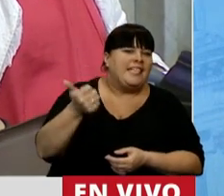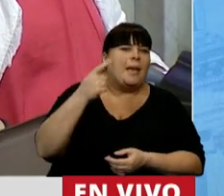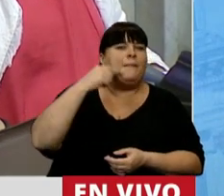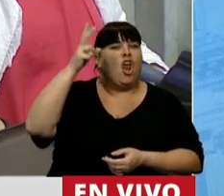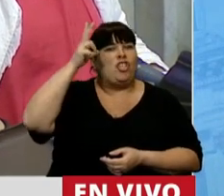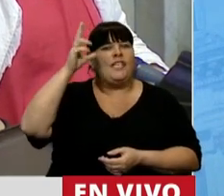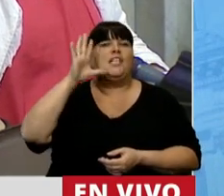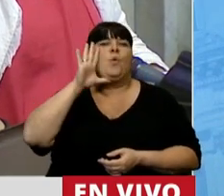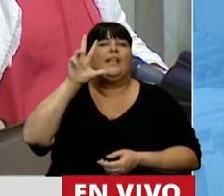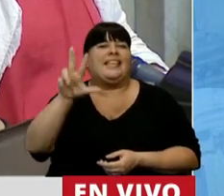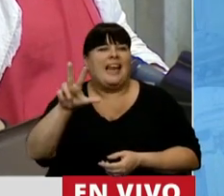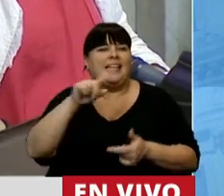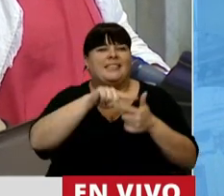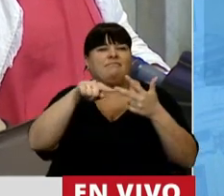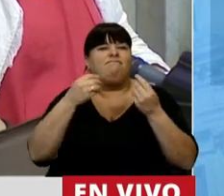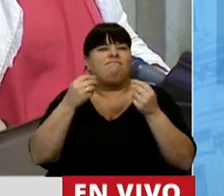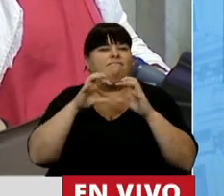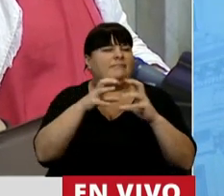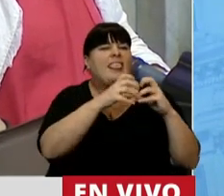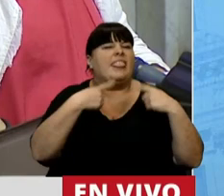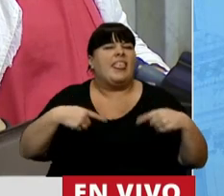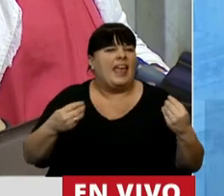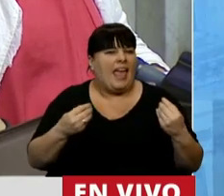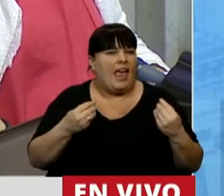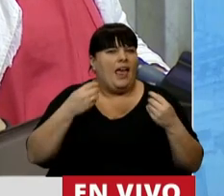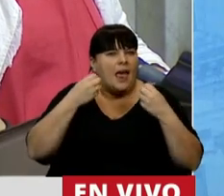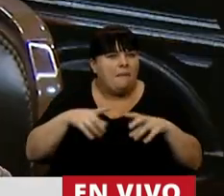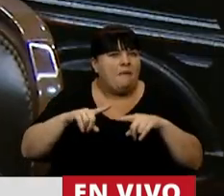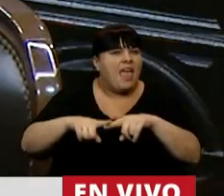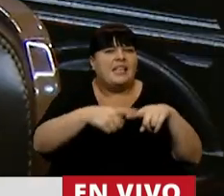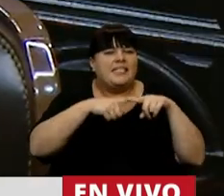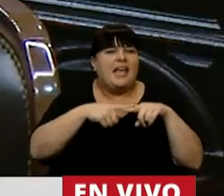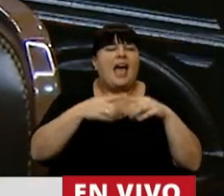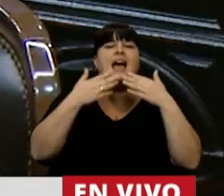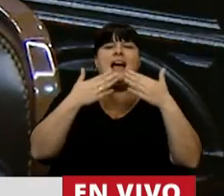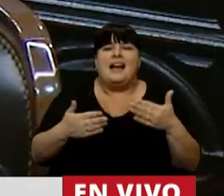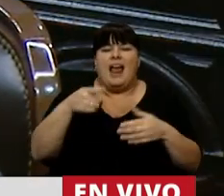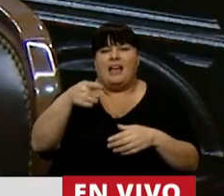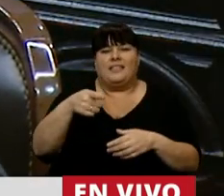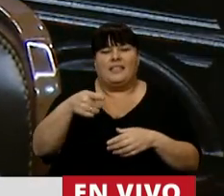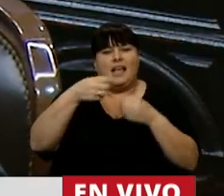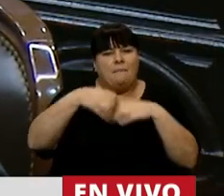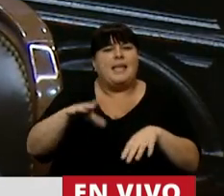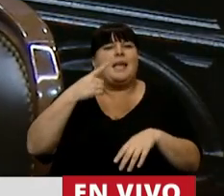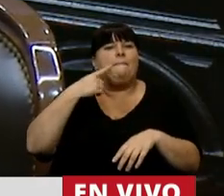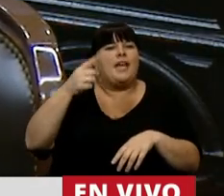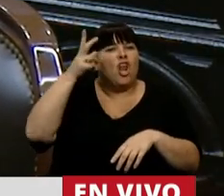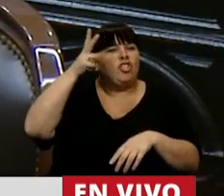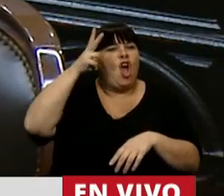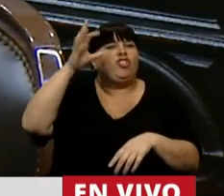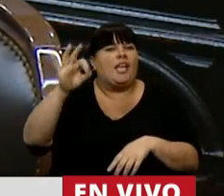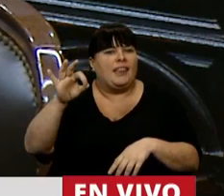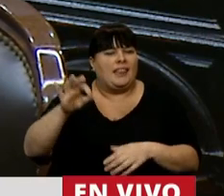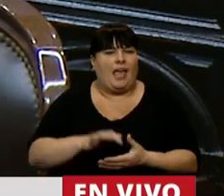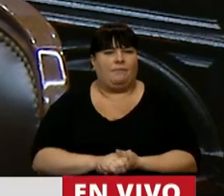en 1853? ¿Qué discusión se abrió a partir de 1880?